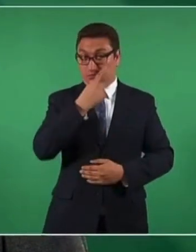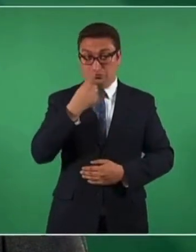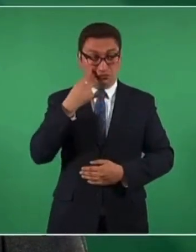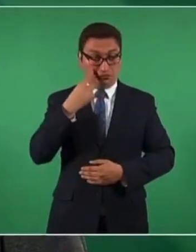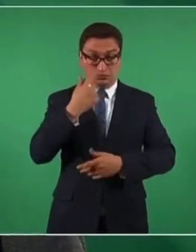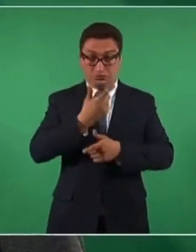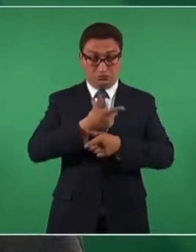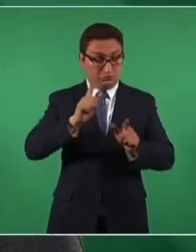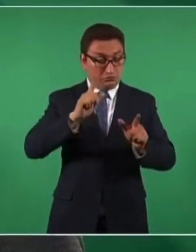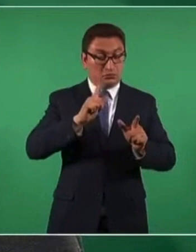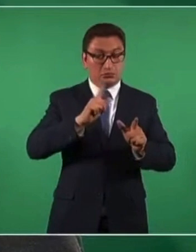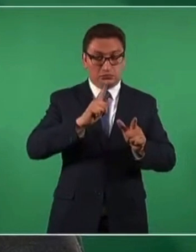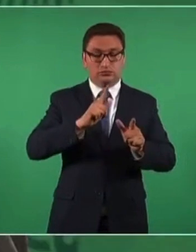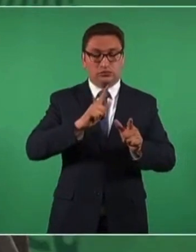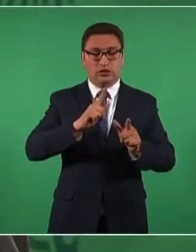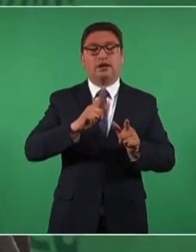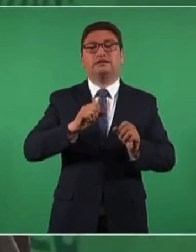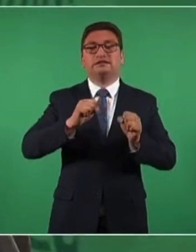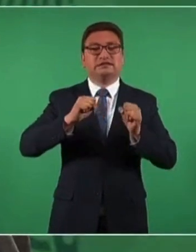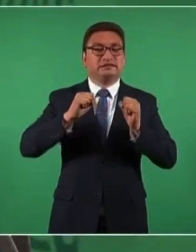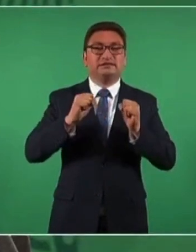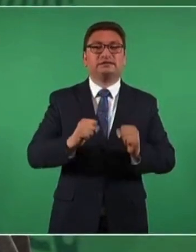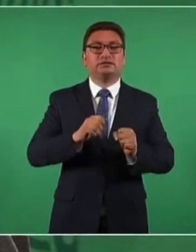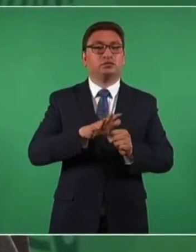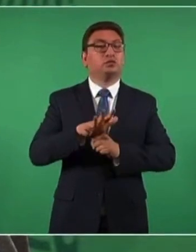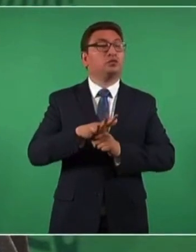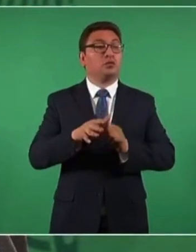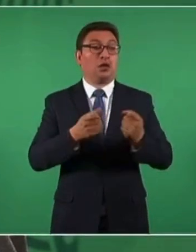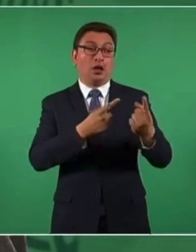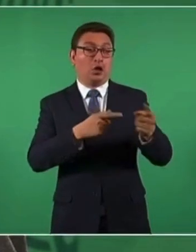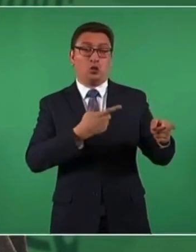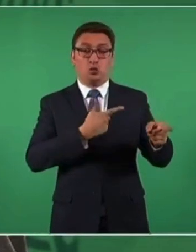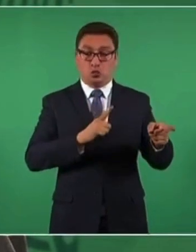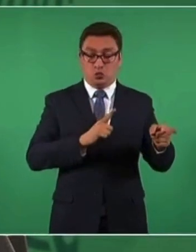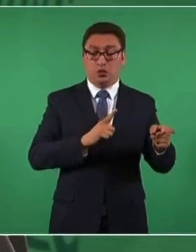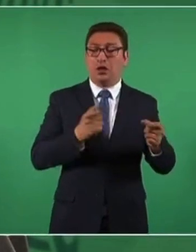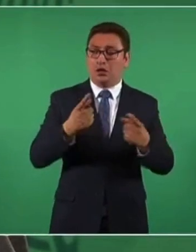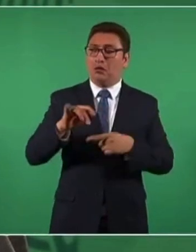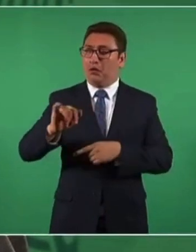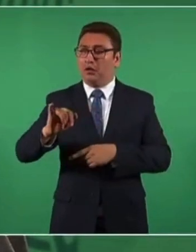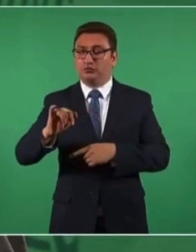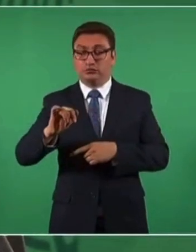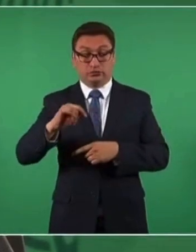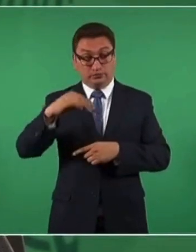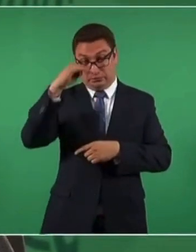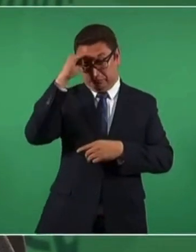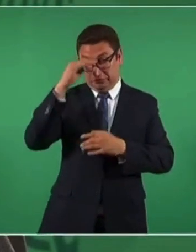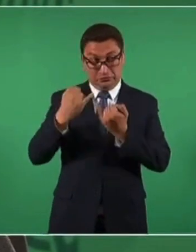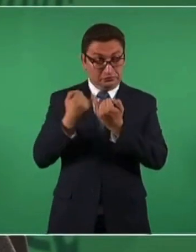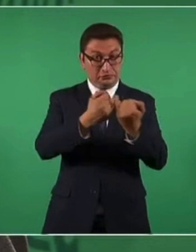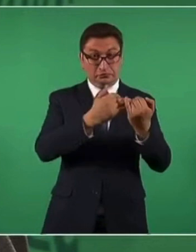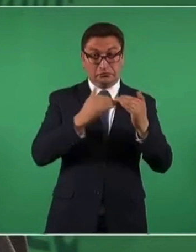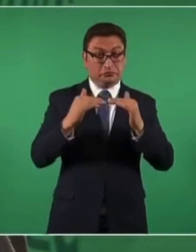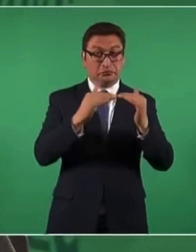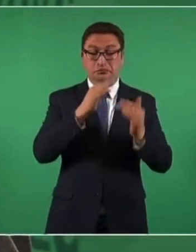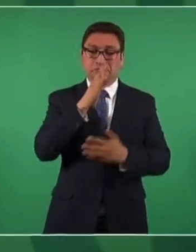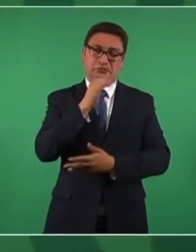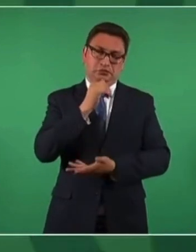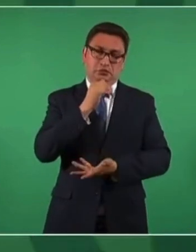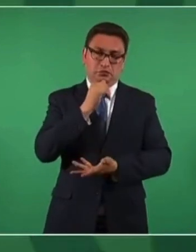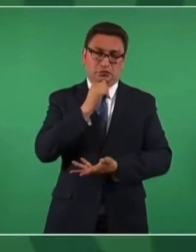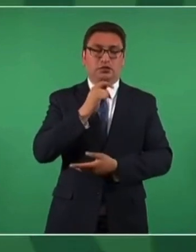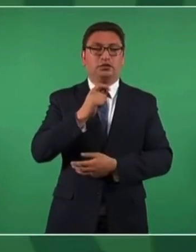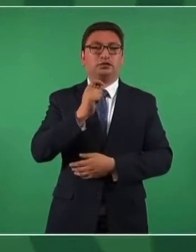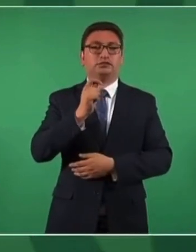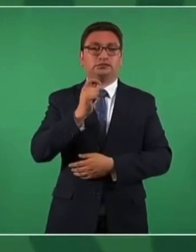se tiene que garantizar el derecho a disentir y no todos podemos pensar de la misma manera. Eso es